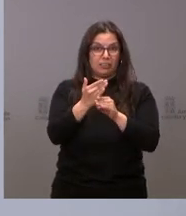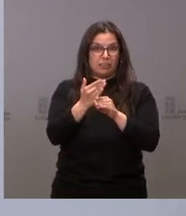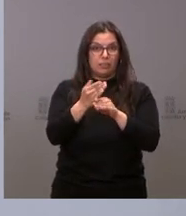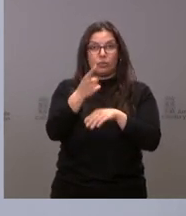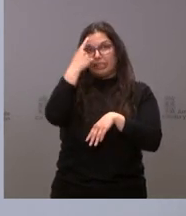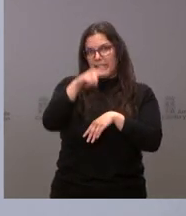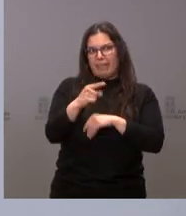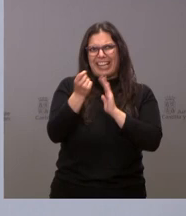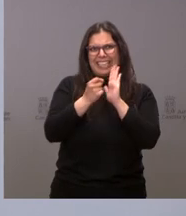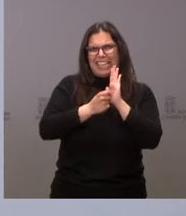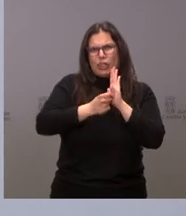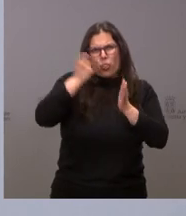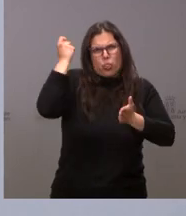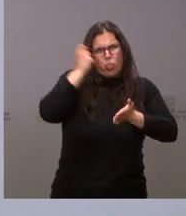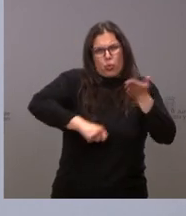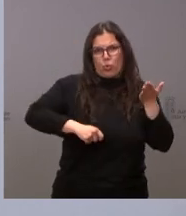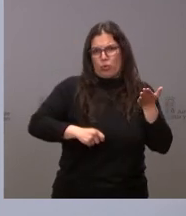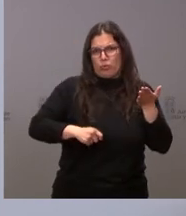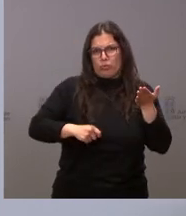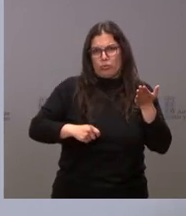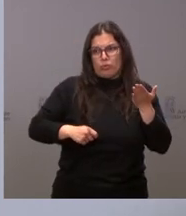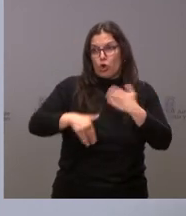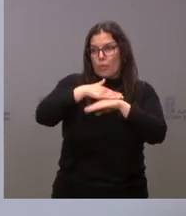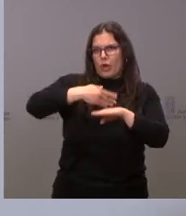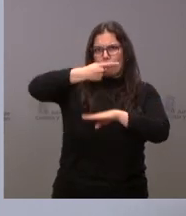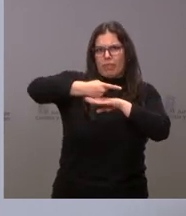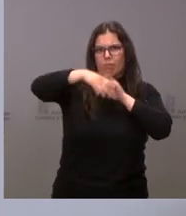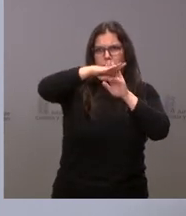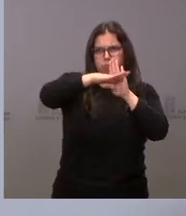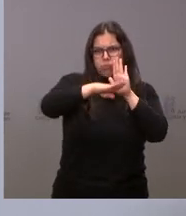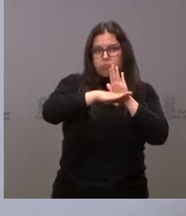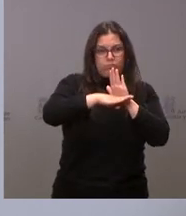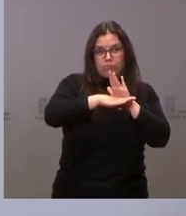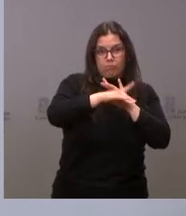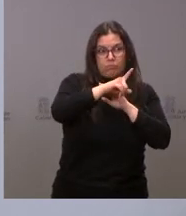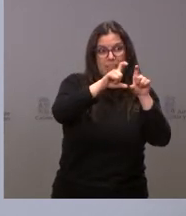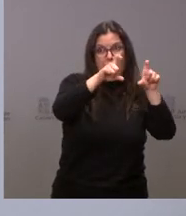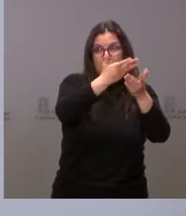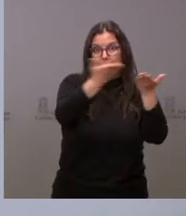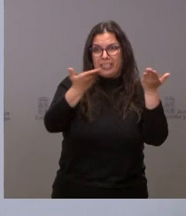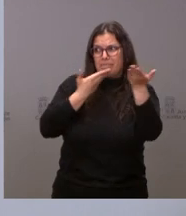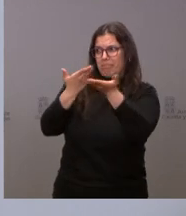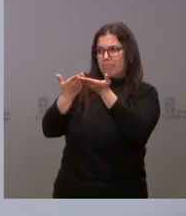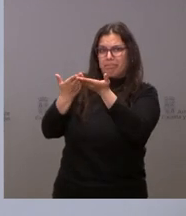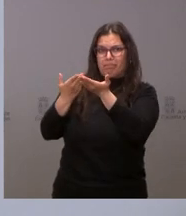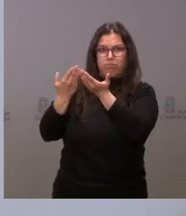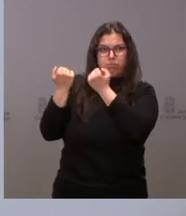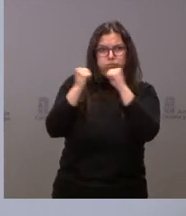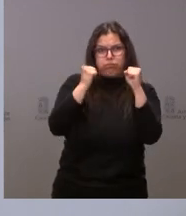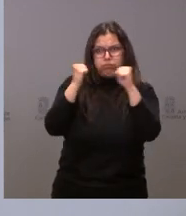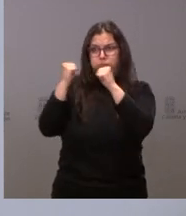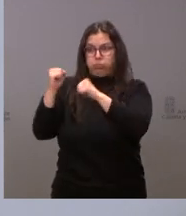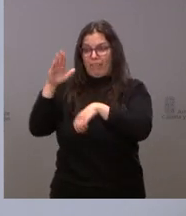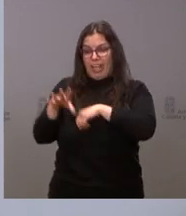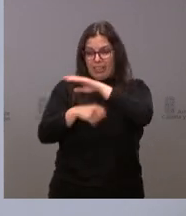rigidez de los criterios puestos por el Gobierno de España impidió que se pudieran ejecutar